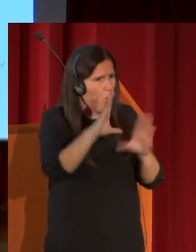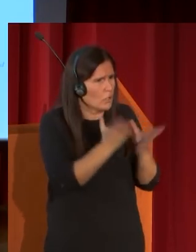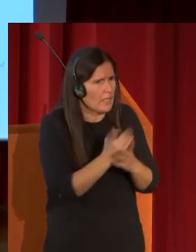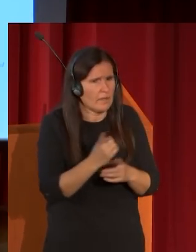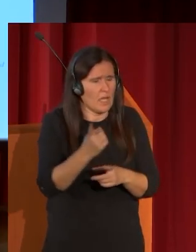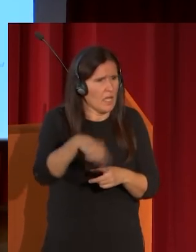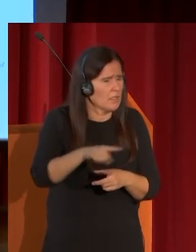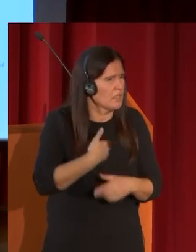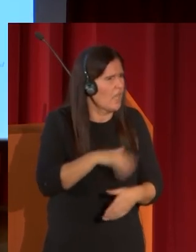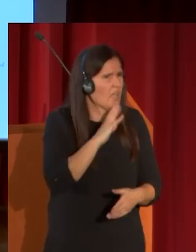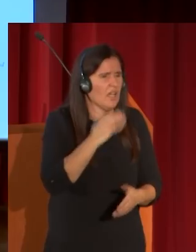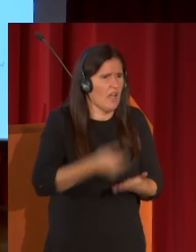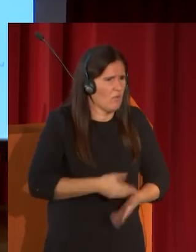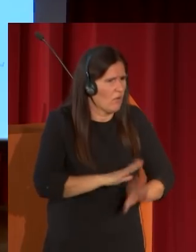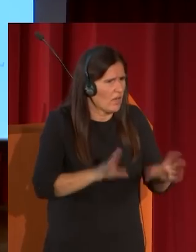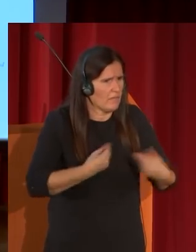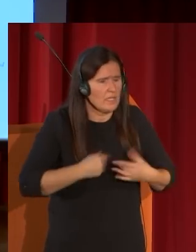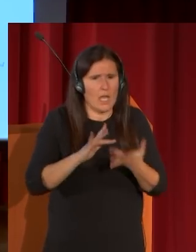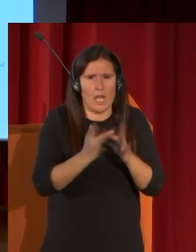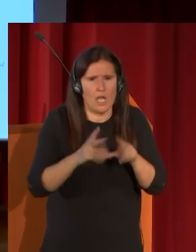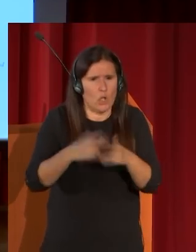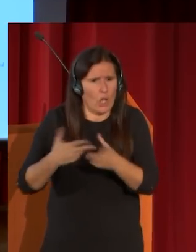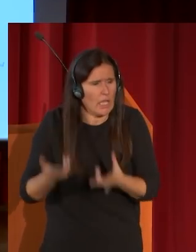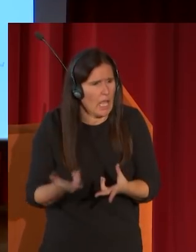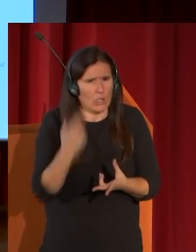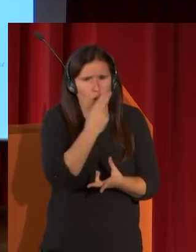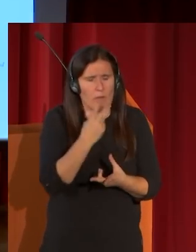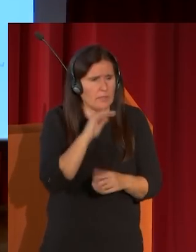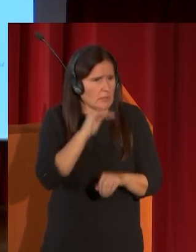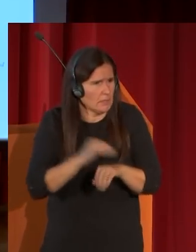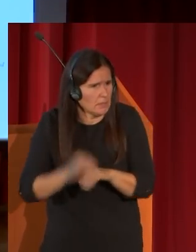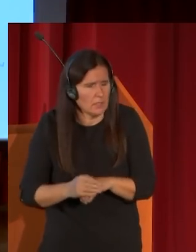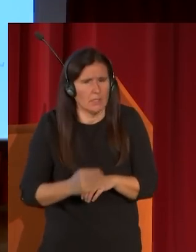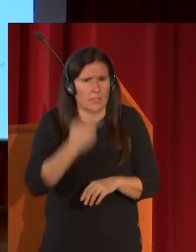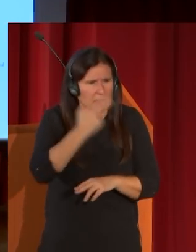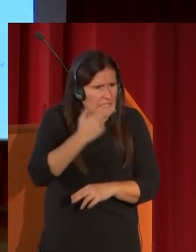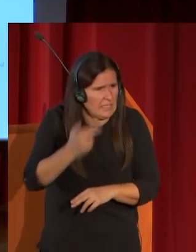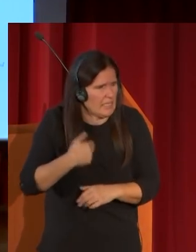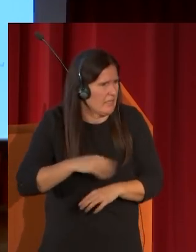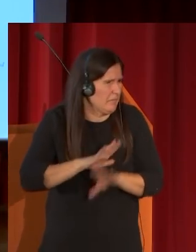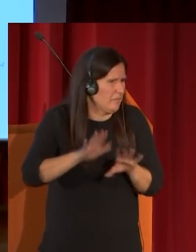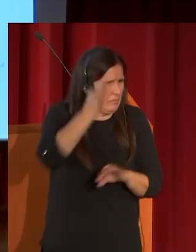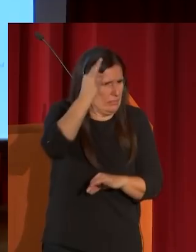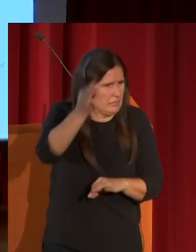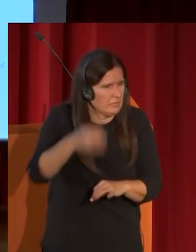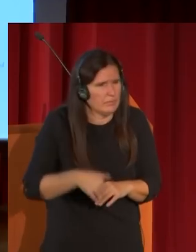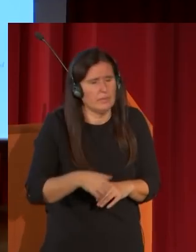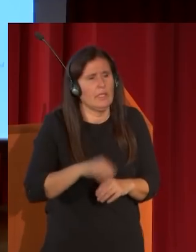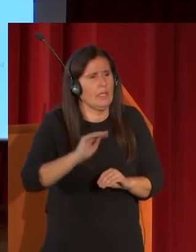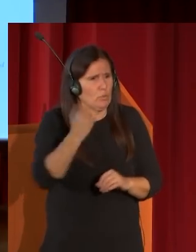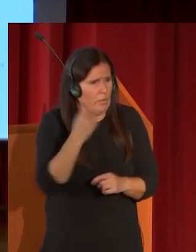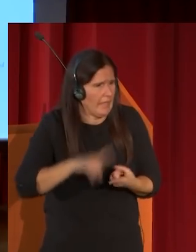aburre llevar una vida social cumplir con los compromisos las continuas visitas de Gupil y de los